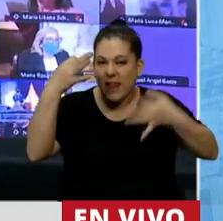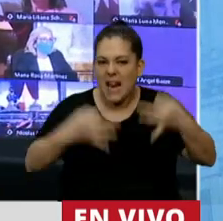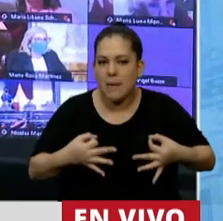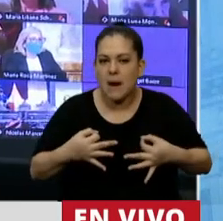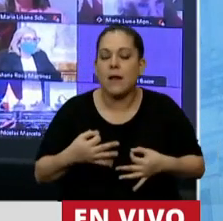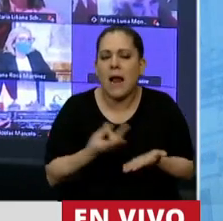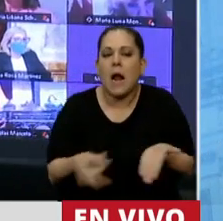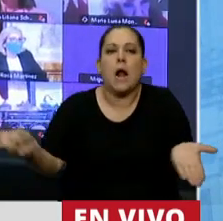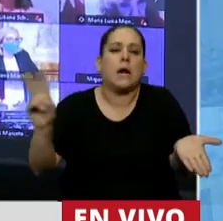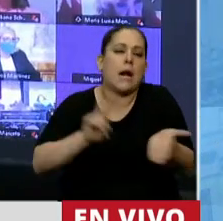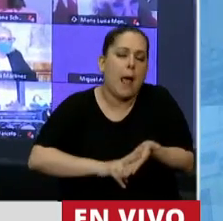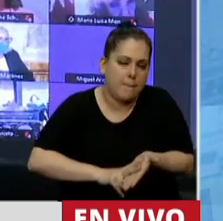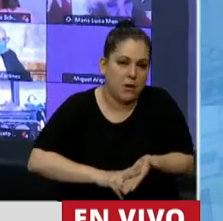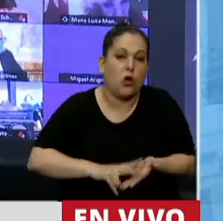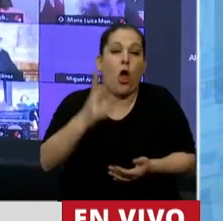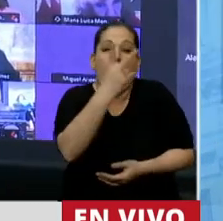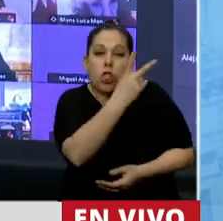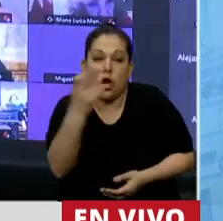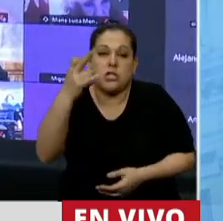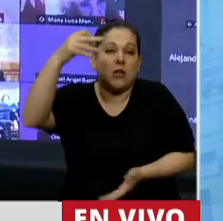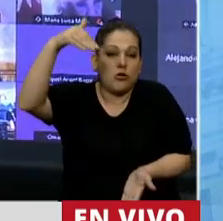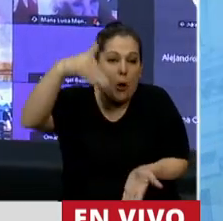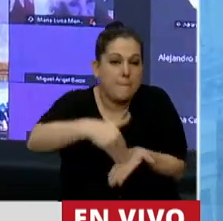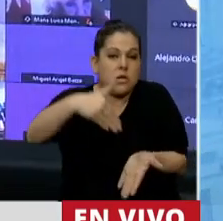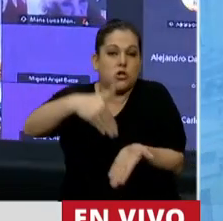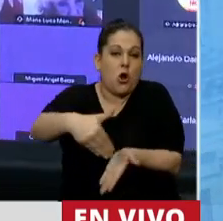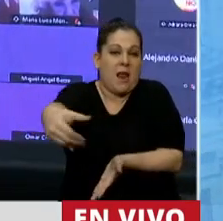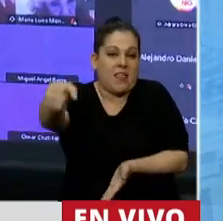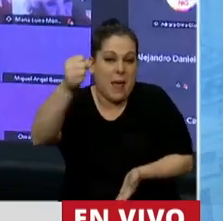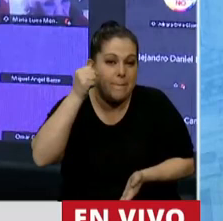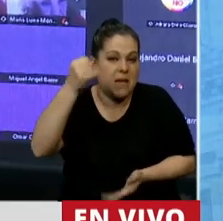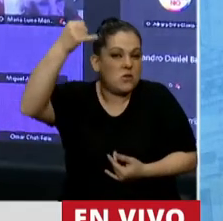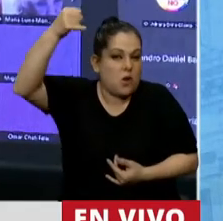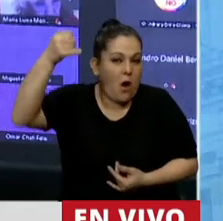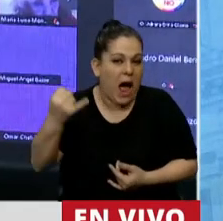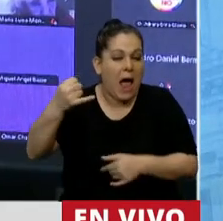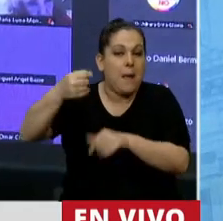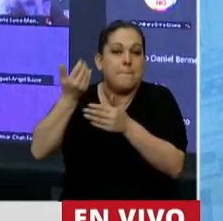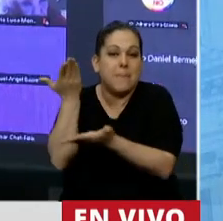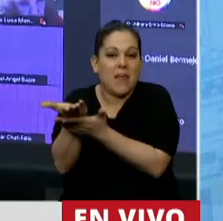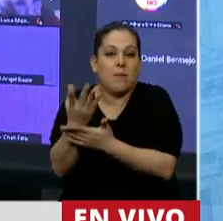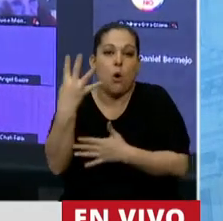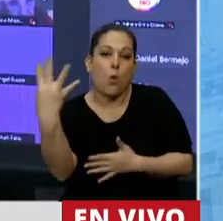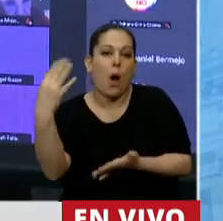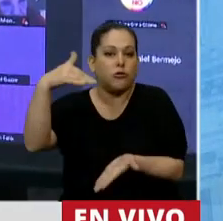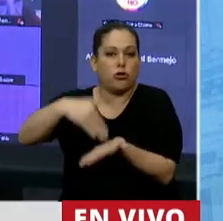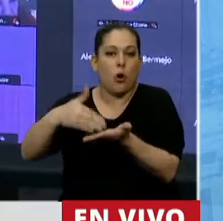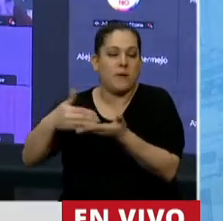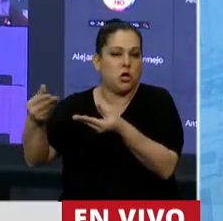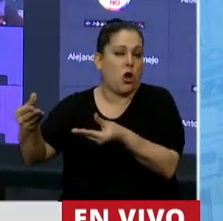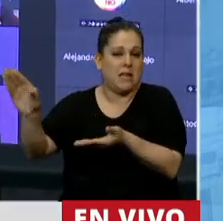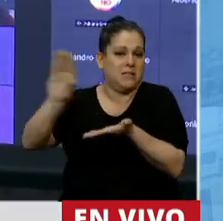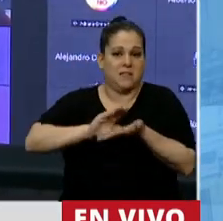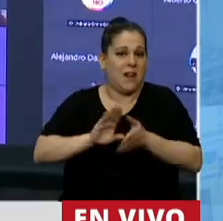tienen, repito por tercera vez, 200 millones de pesos y que le pedimos que aporten 4, ni una camioneta vale